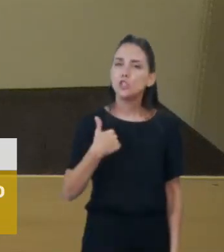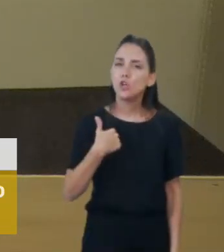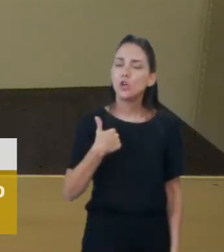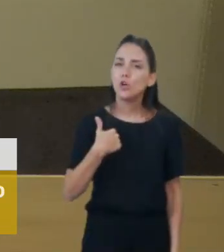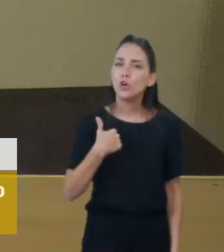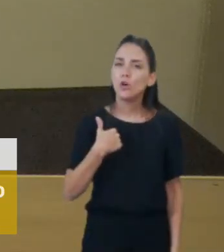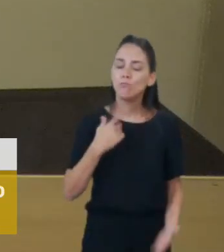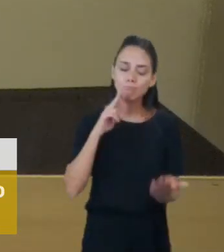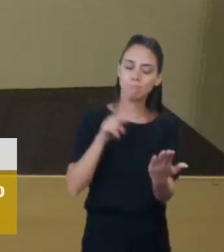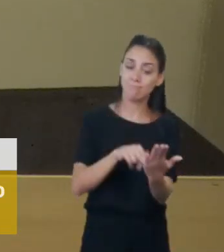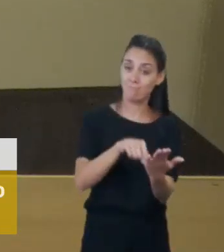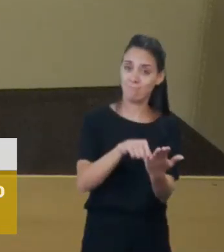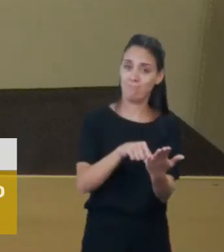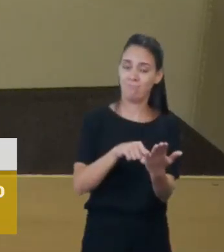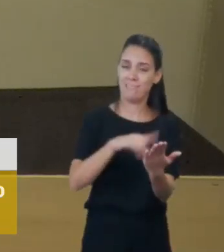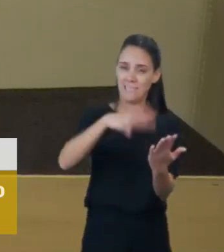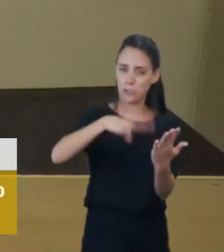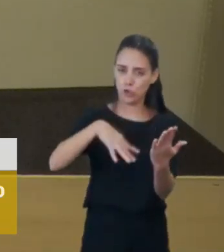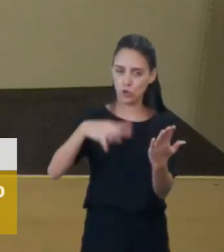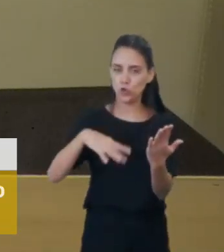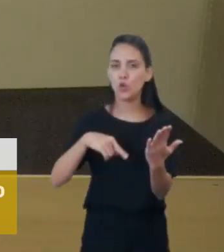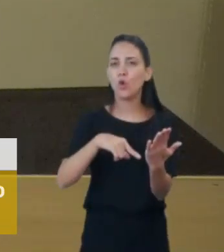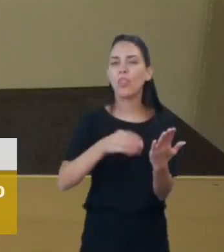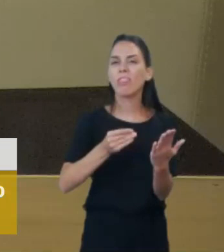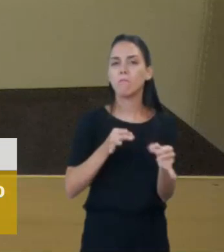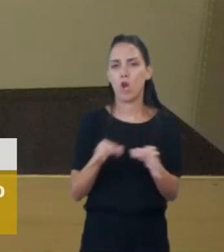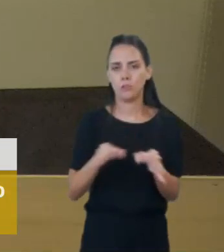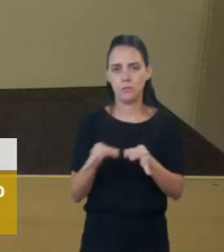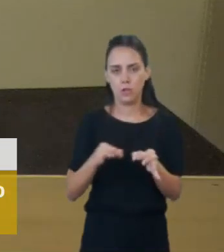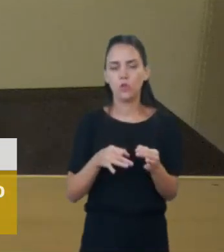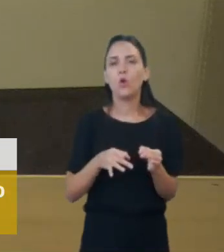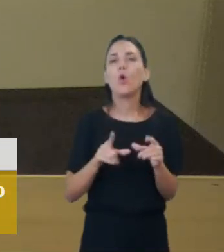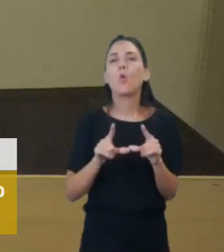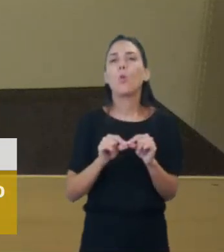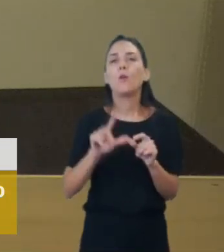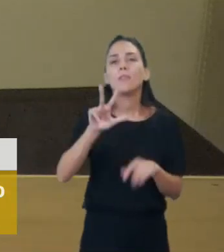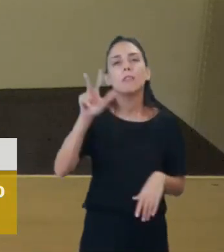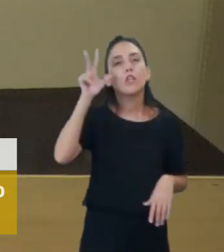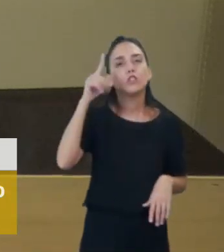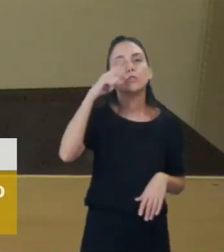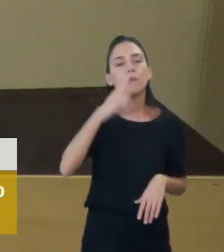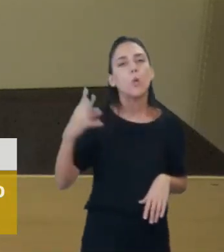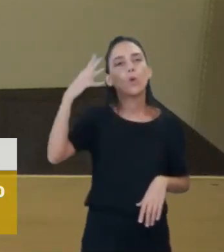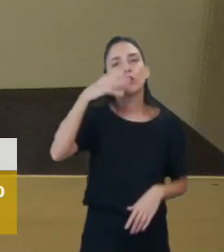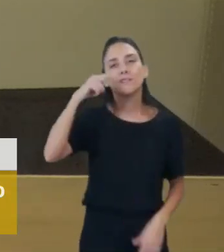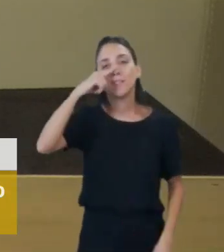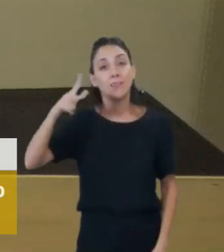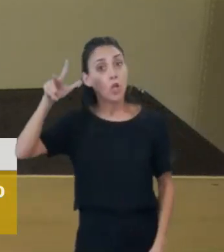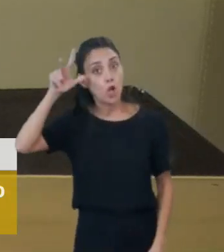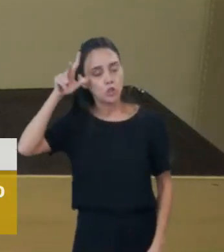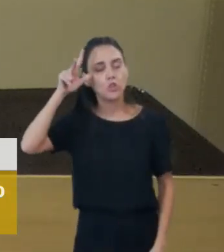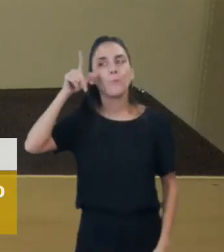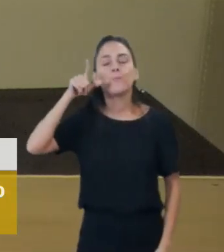texto del proyecto número 38.468, elevado por el Poder Ejecutivo,